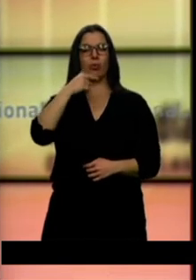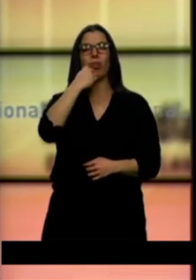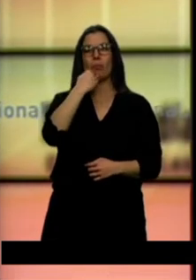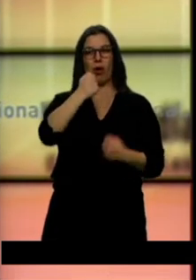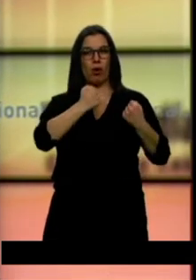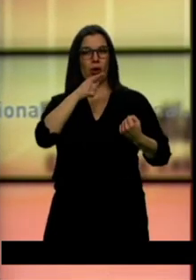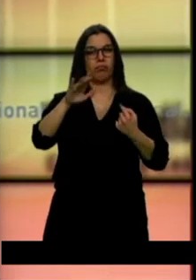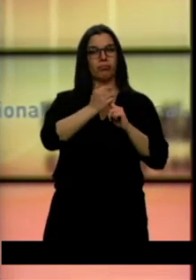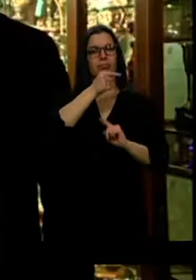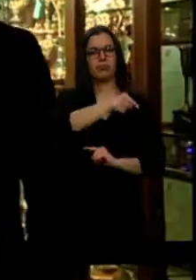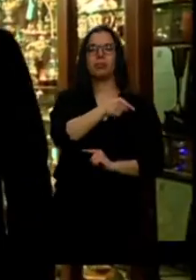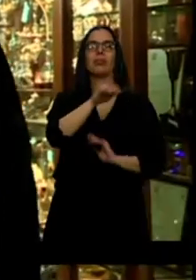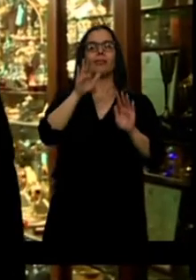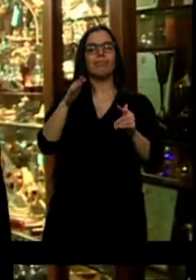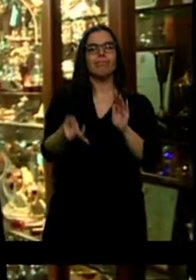Salamanca.